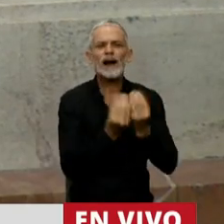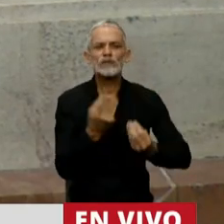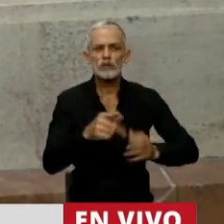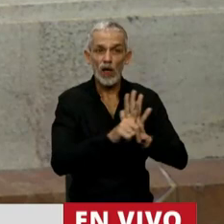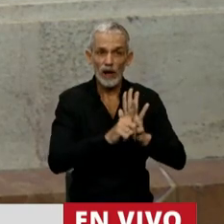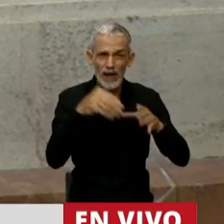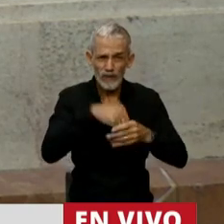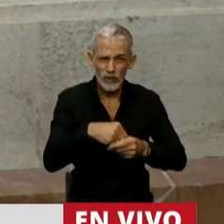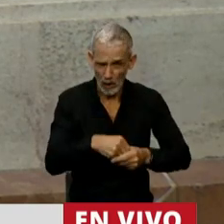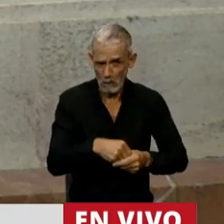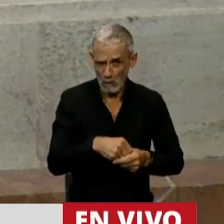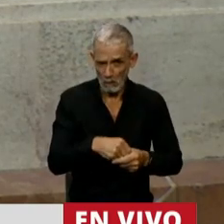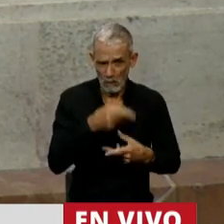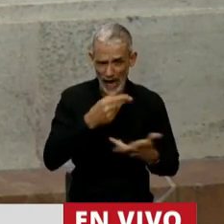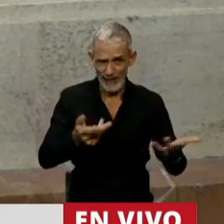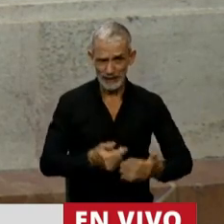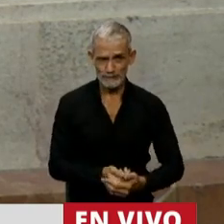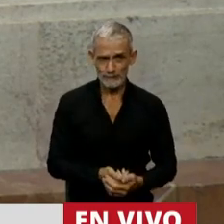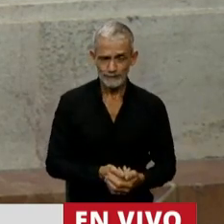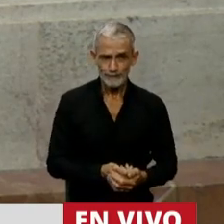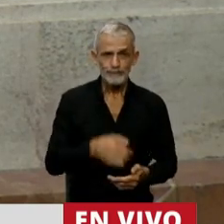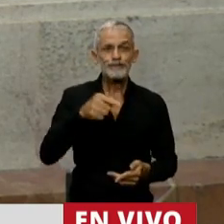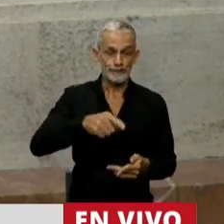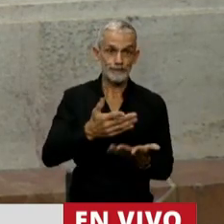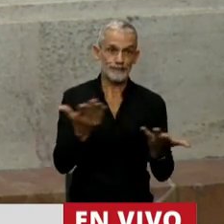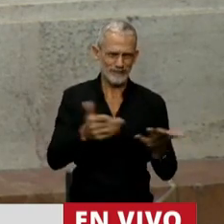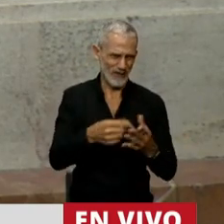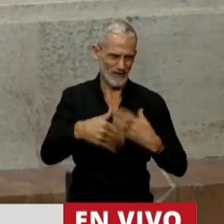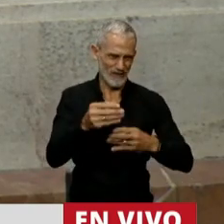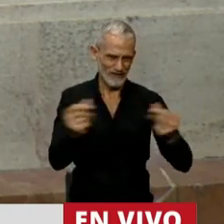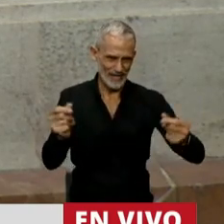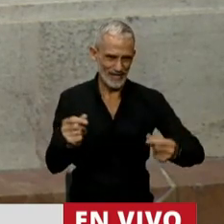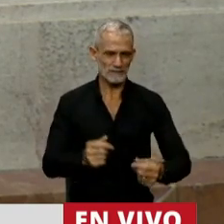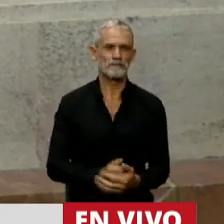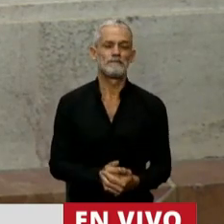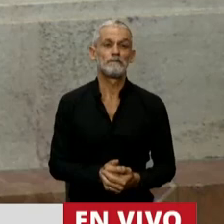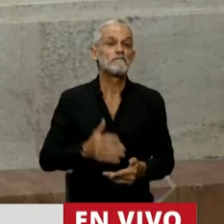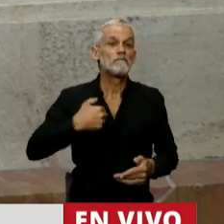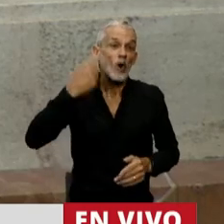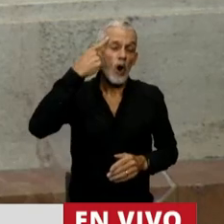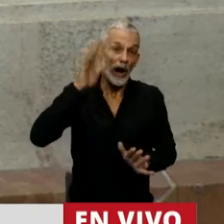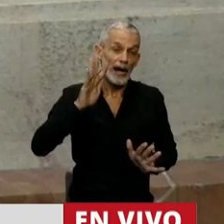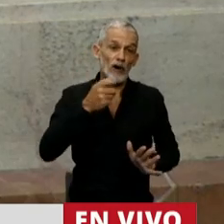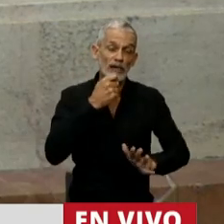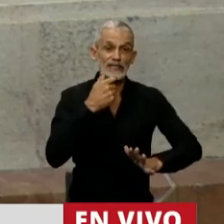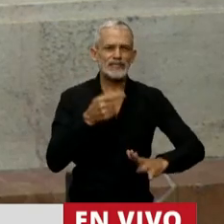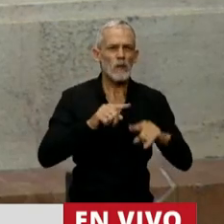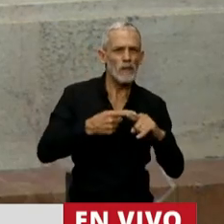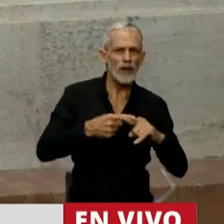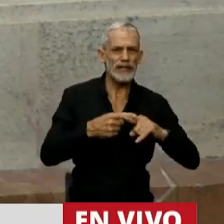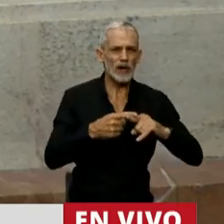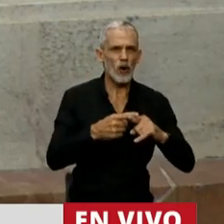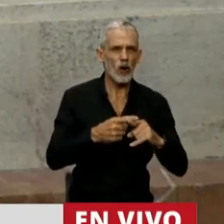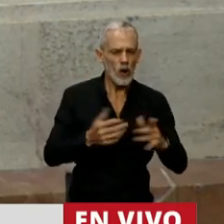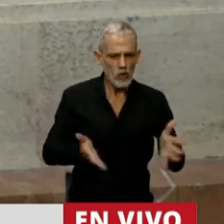de lo que se votó. Dicho esto, señor Presidente, para terminar, creo que si una acción política se